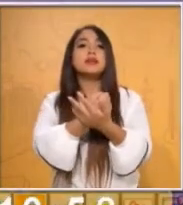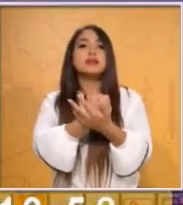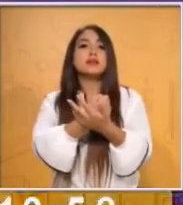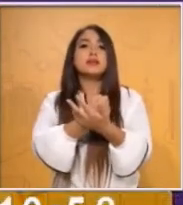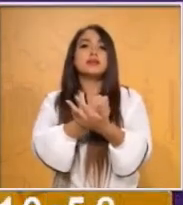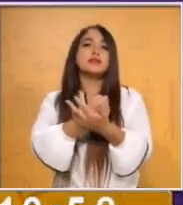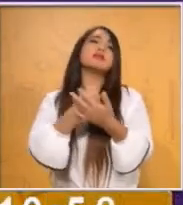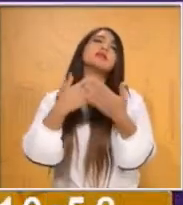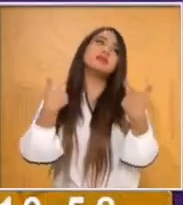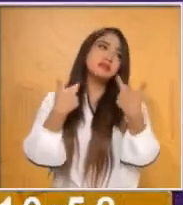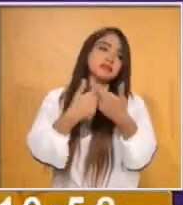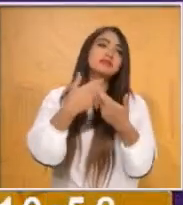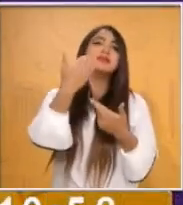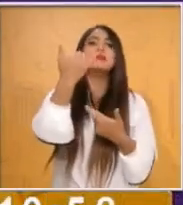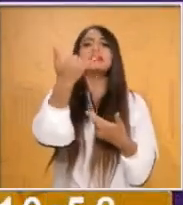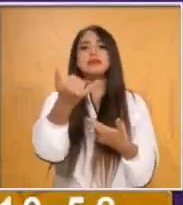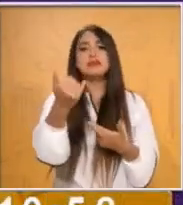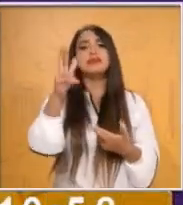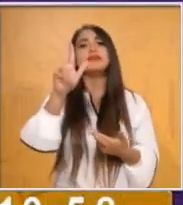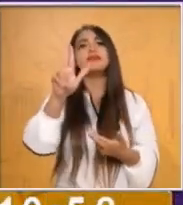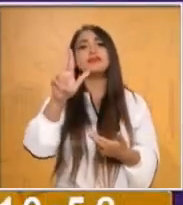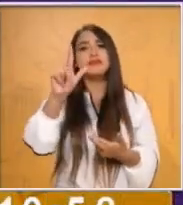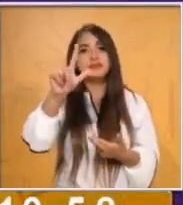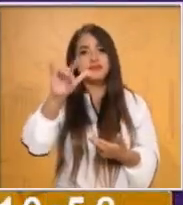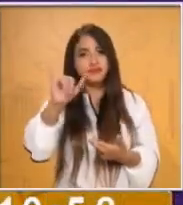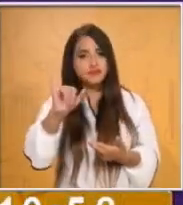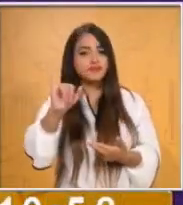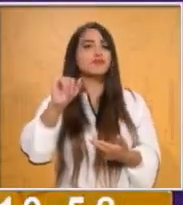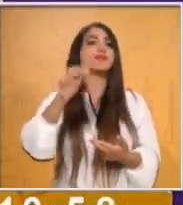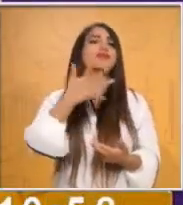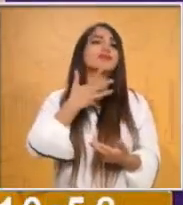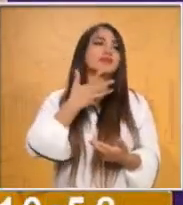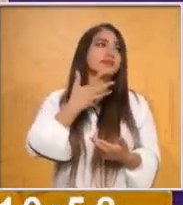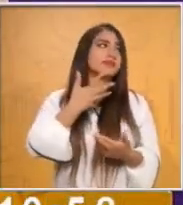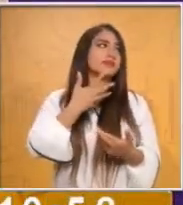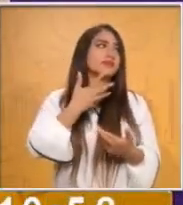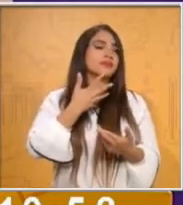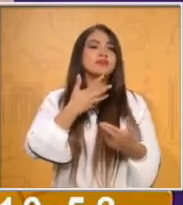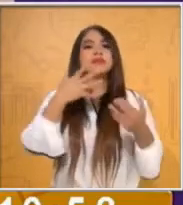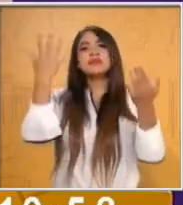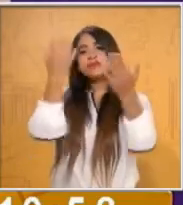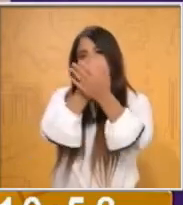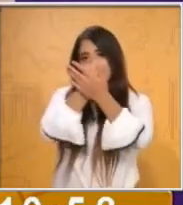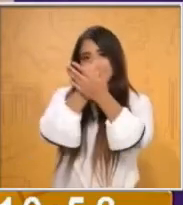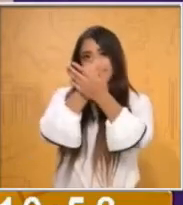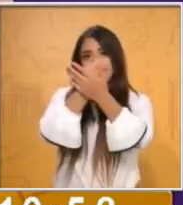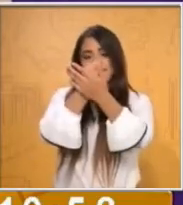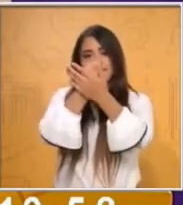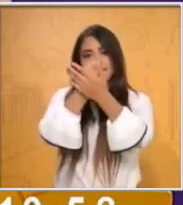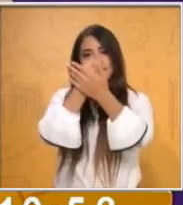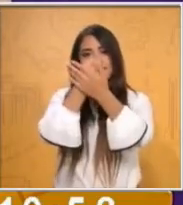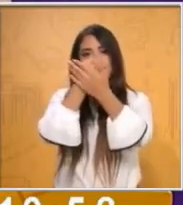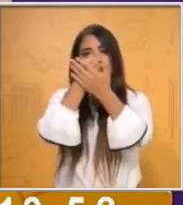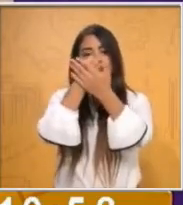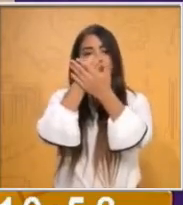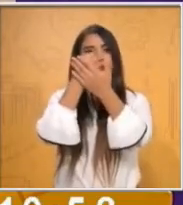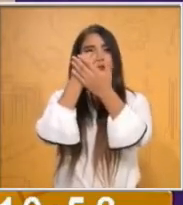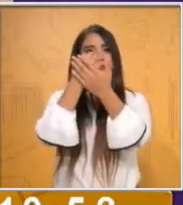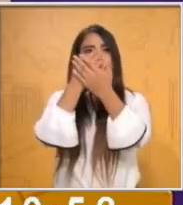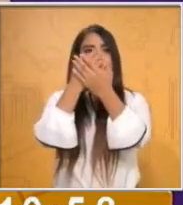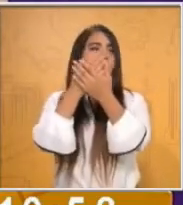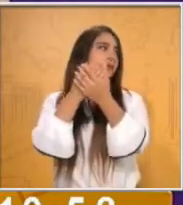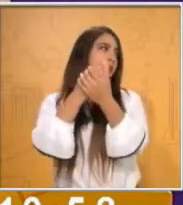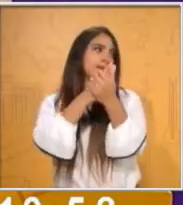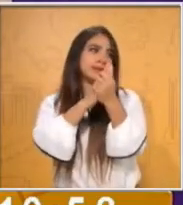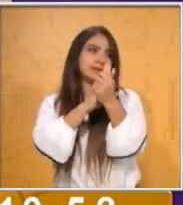tres y quiere decir que ella tiene más puntos que yo. Yo gané. La maestra Yuli acaba de ganar el juego de las tarjetas.